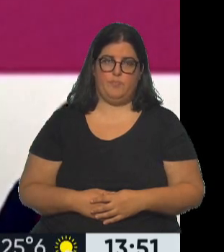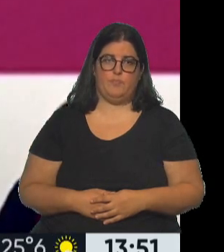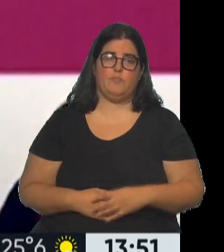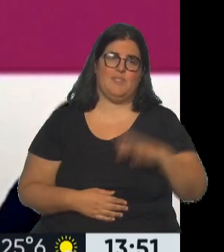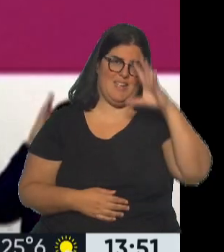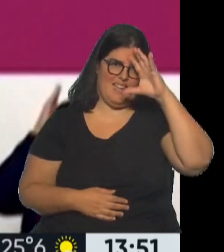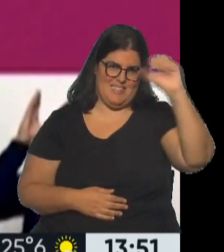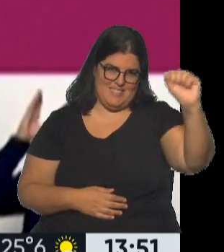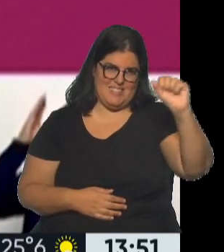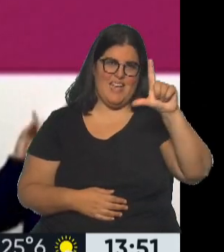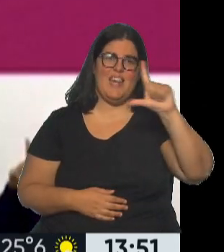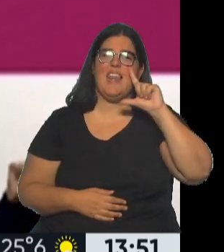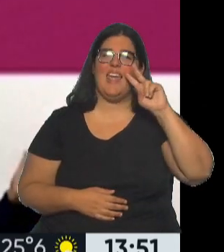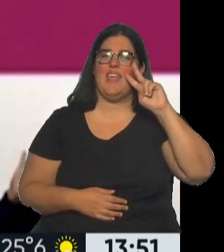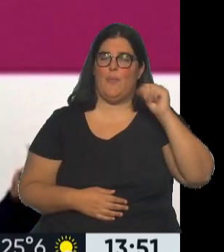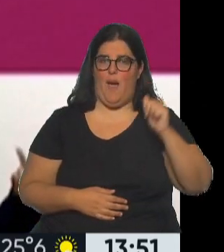Canciller Álvaro Leiva.